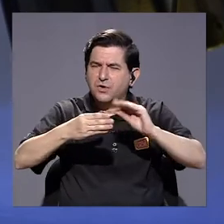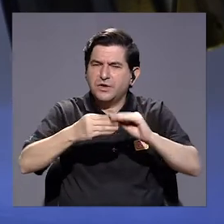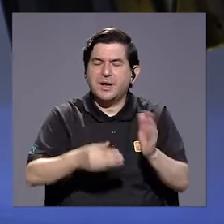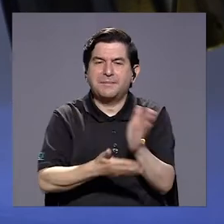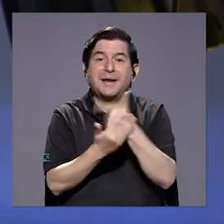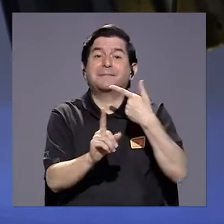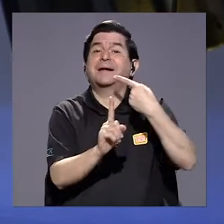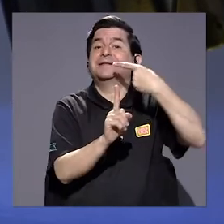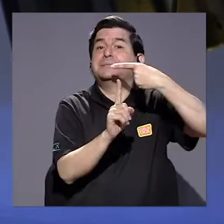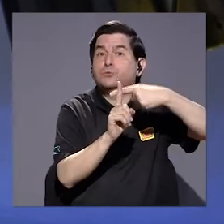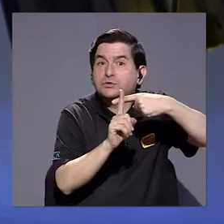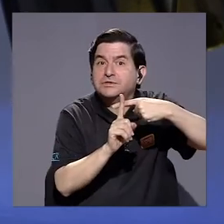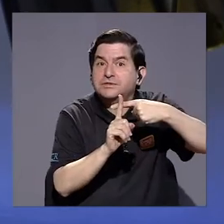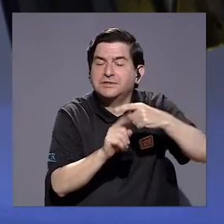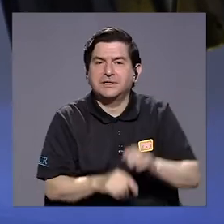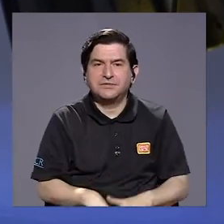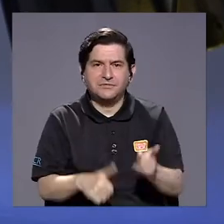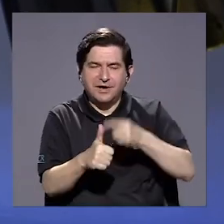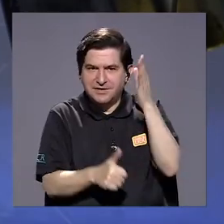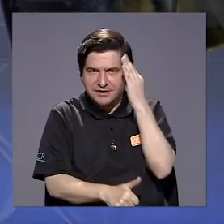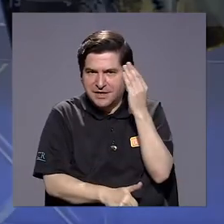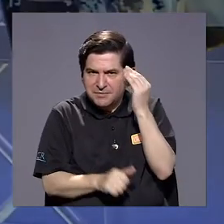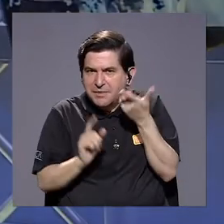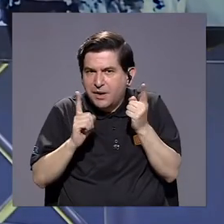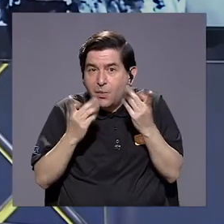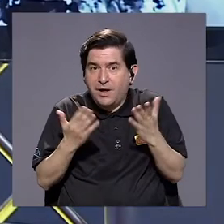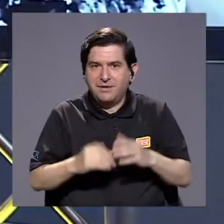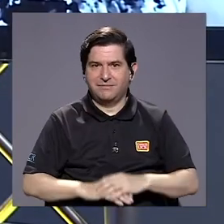bien el lado positivo de esta primera experiencia.